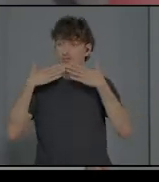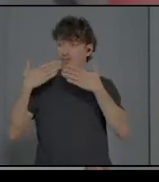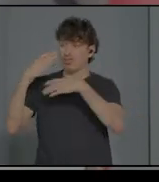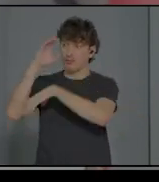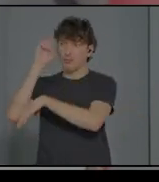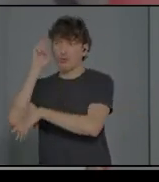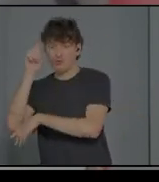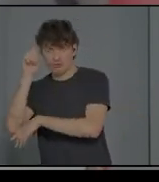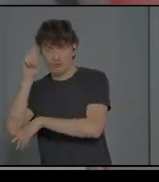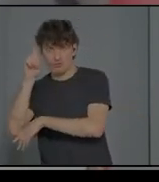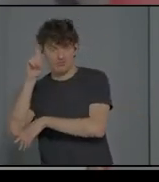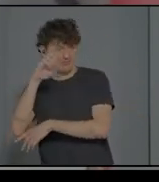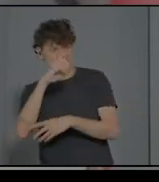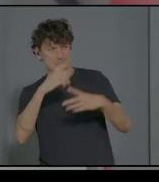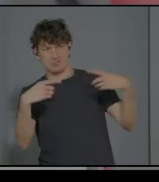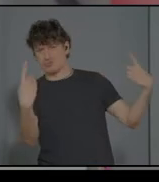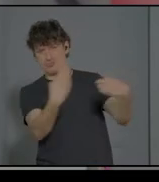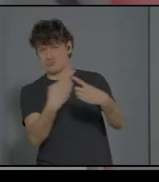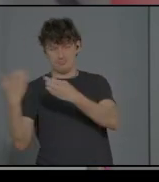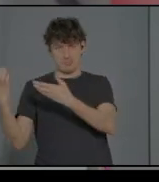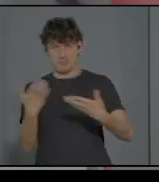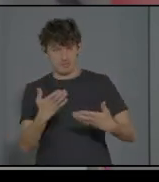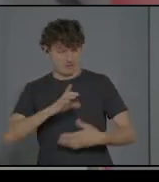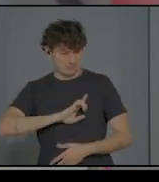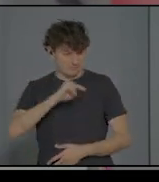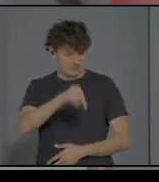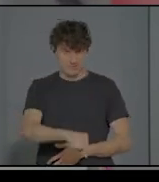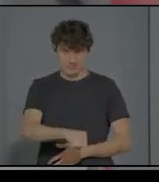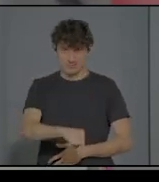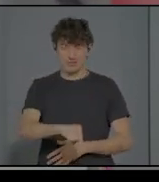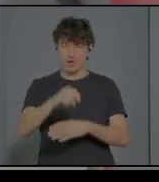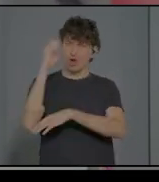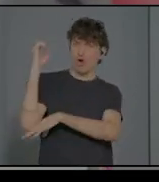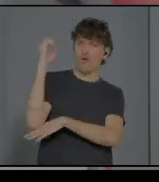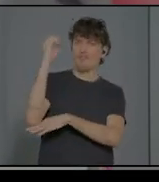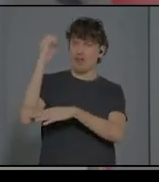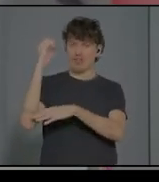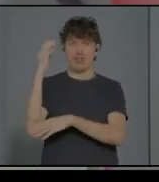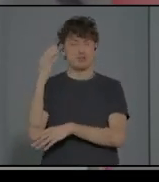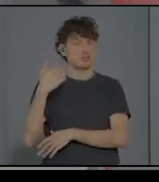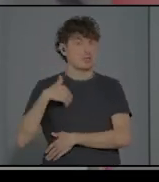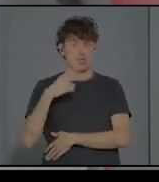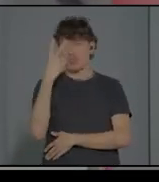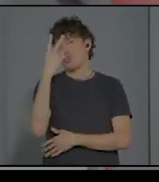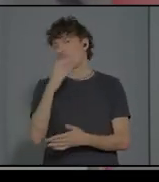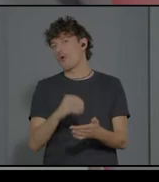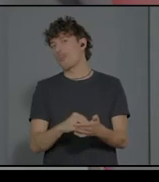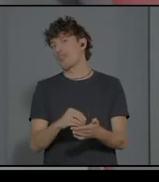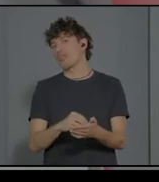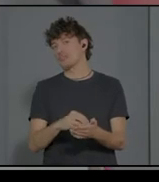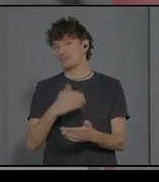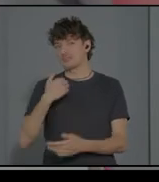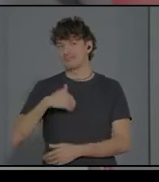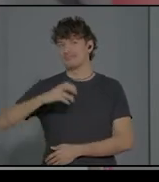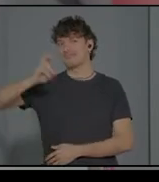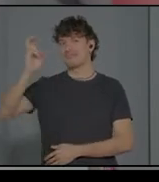invitación a participar en esta conferencia. la segunda vez que estoy aquí con vosotros en esta jornada internacional.